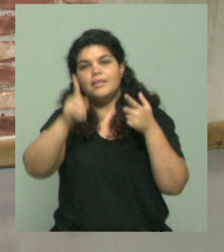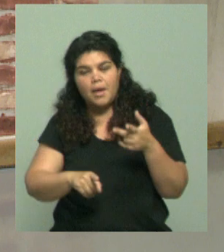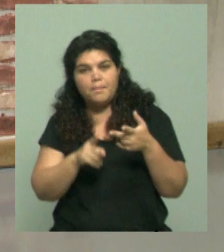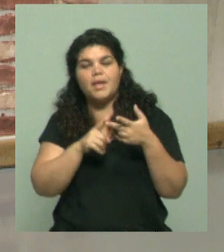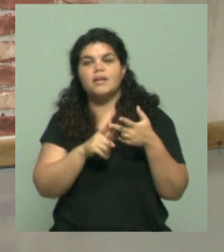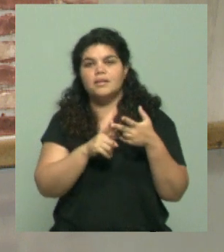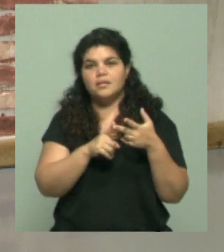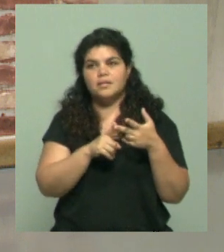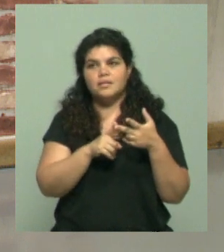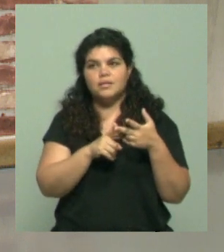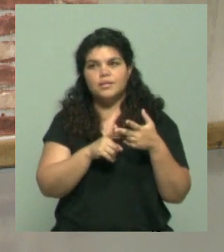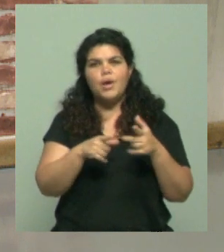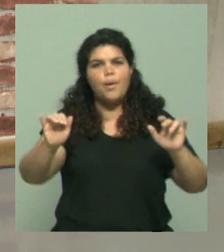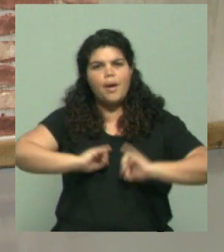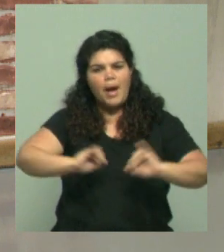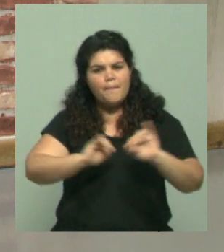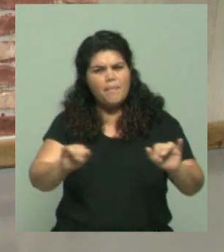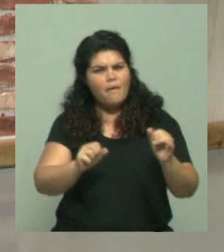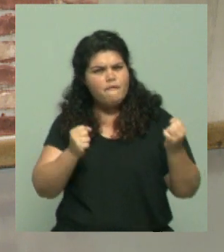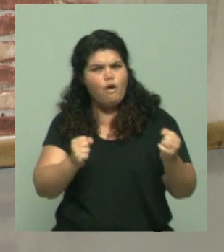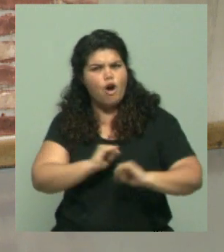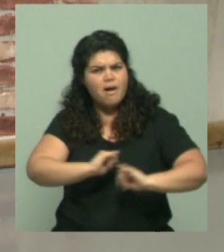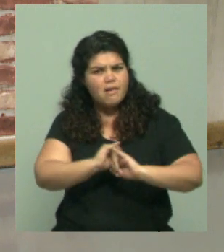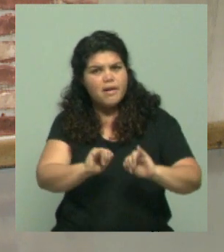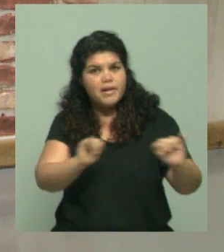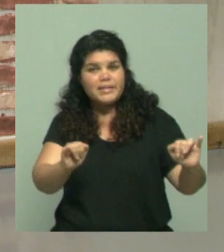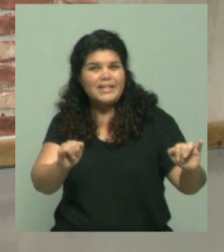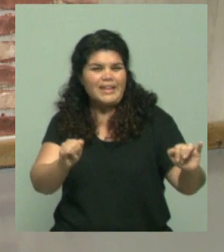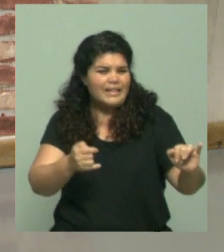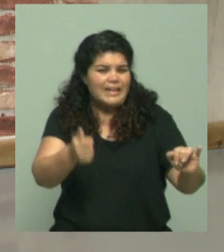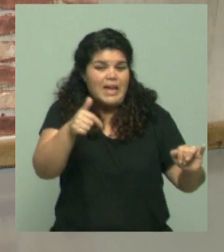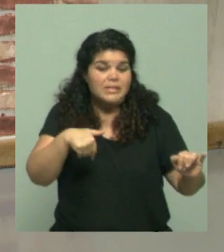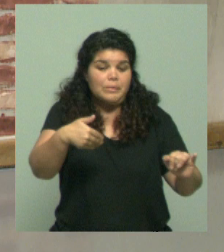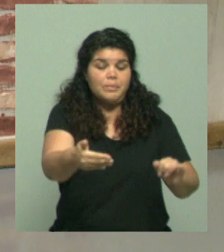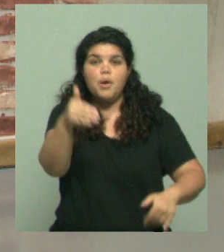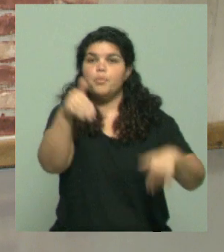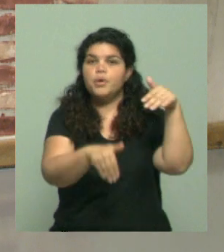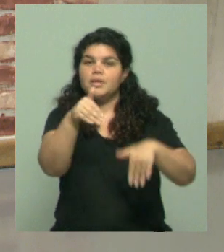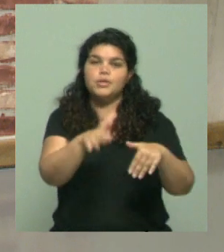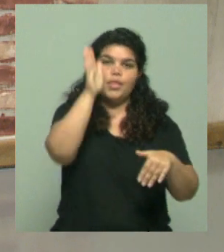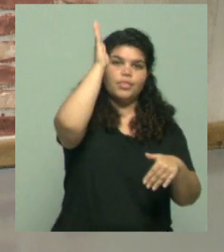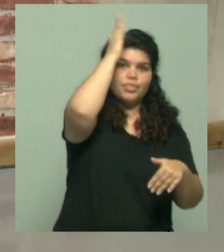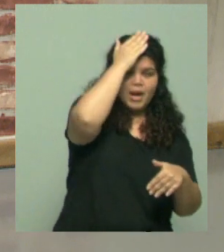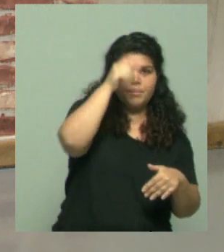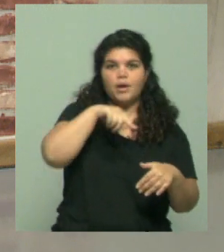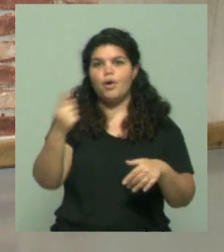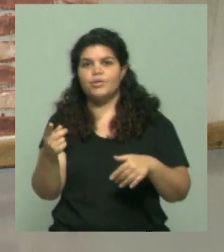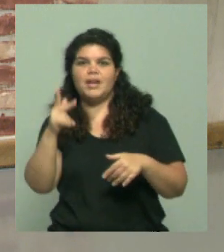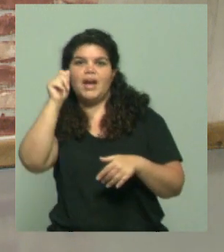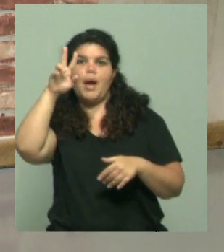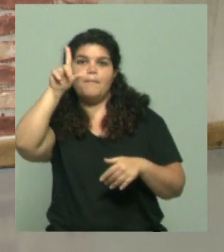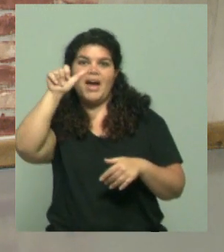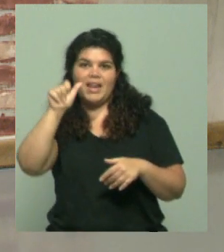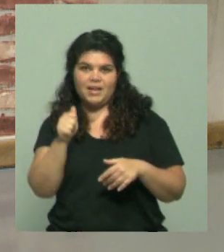días sobre una intensa campaña ya los últimos días de esta carrera presidencial de Trump y de Harris para la Casa